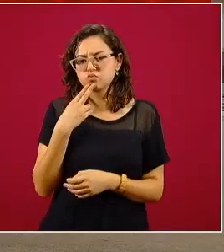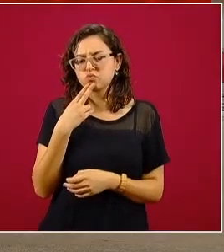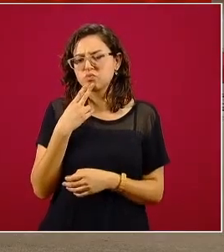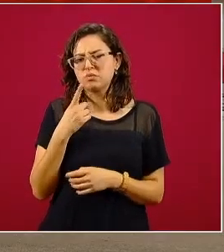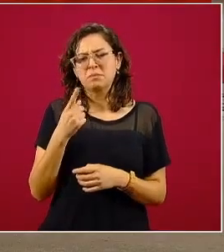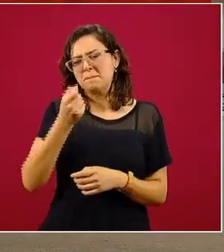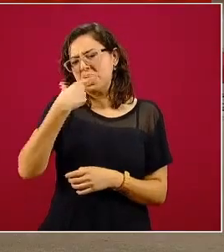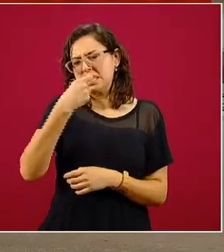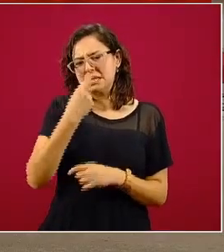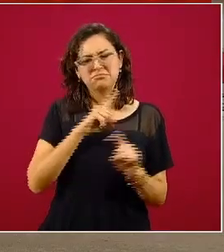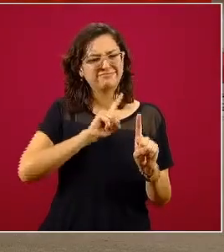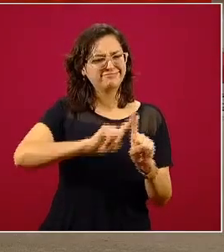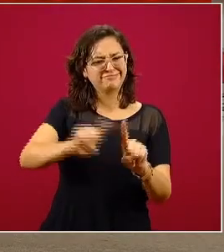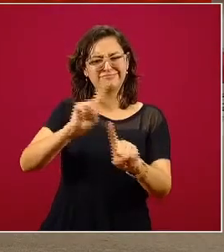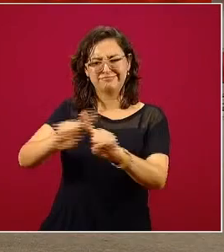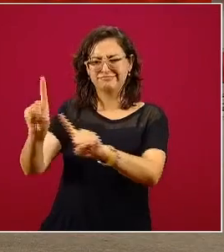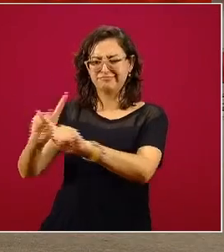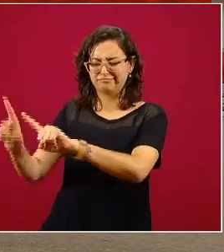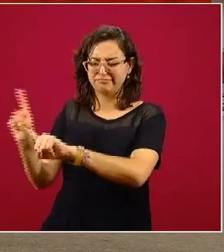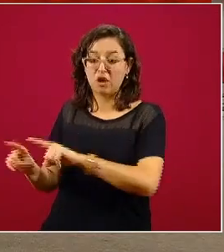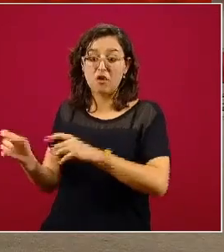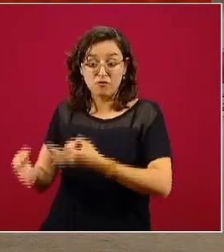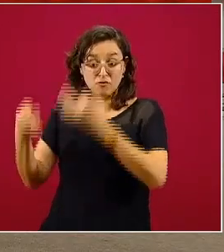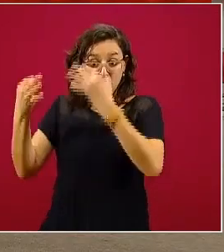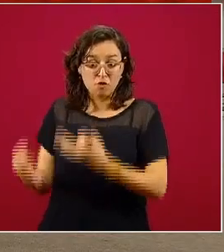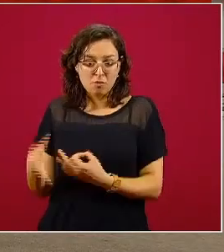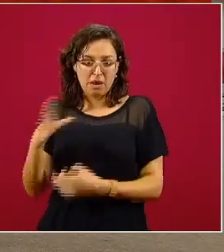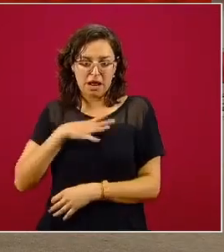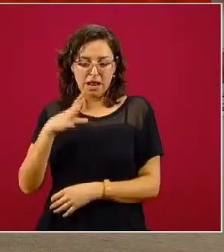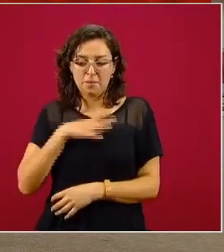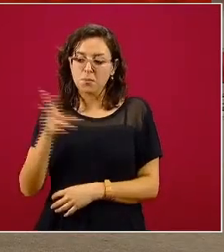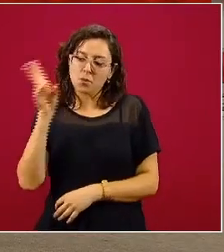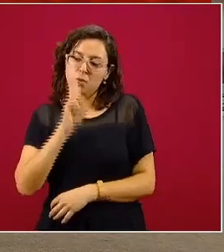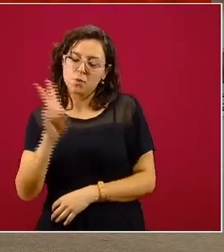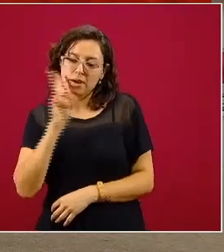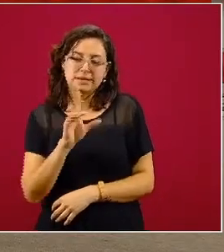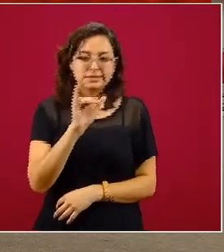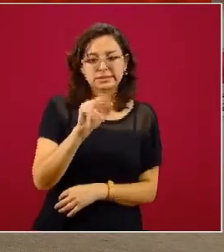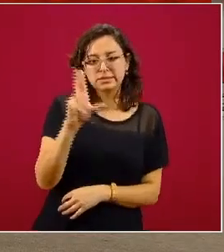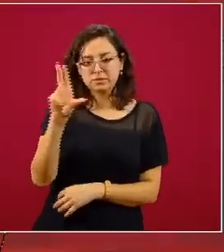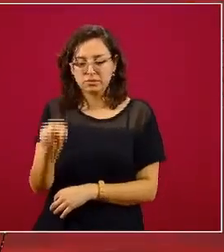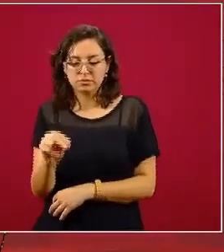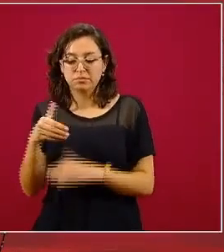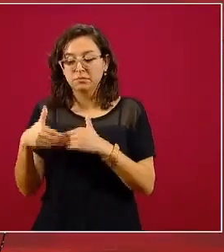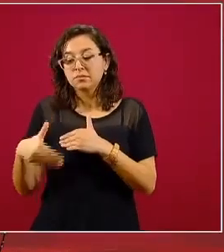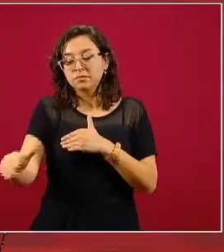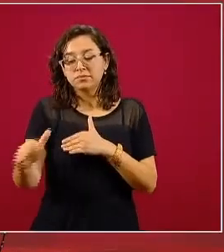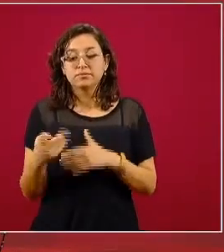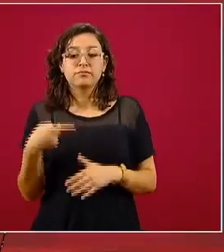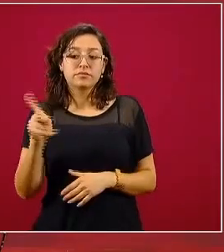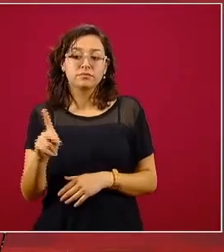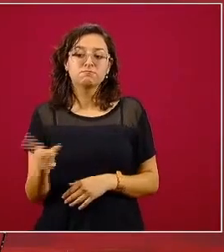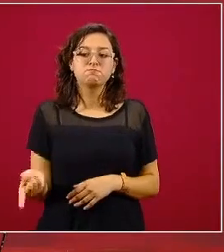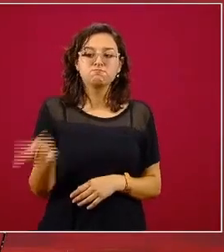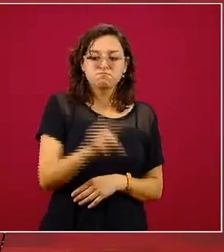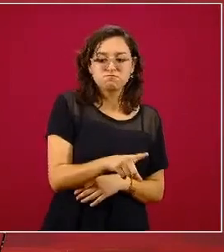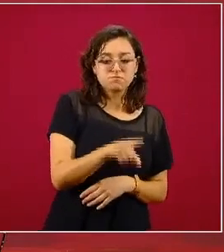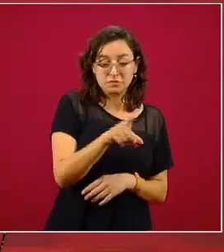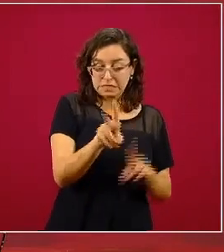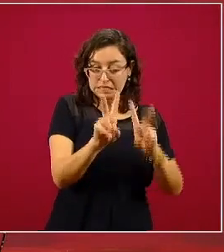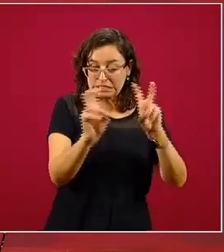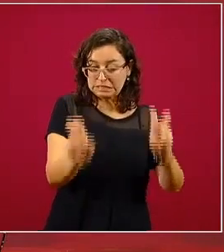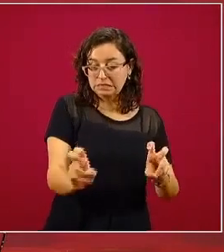los distintos medicamentos que están en proceso de estudio científico. Pero entiendo que lo que usted se refiere es